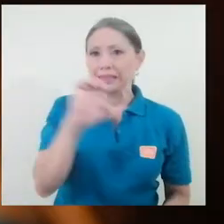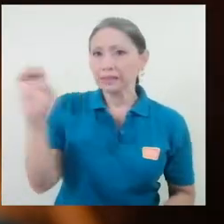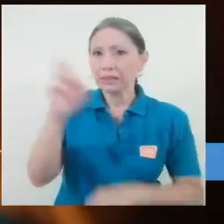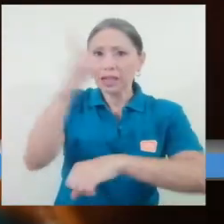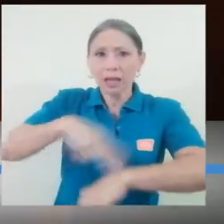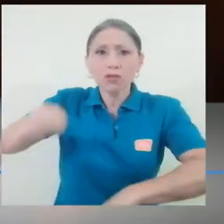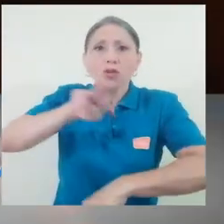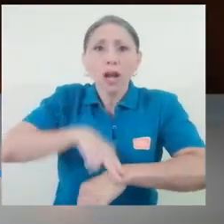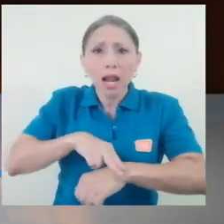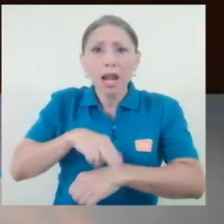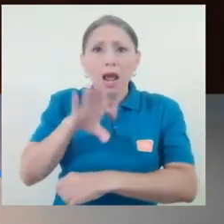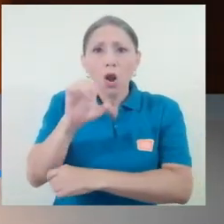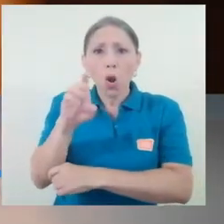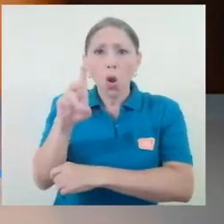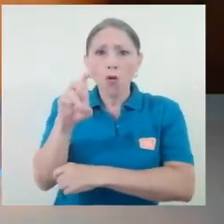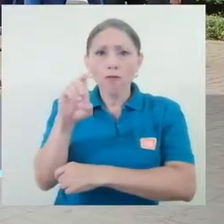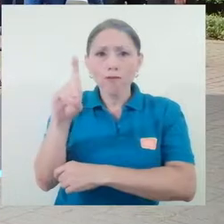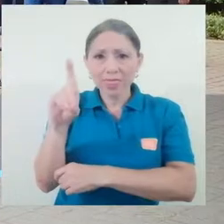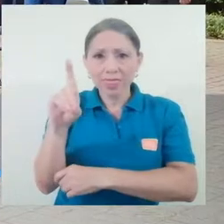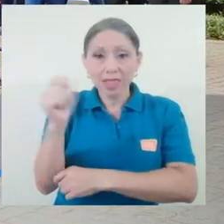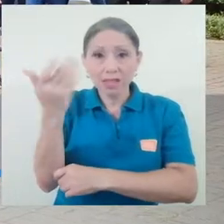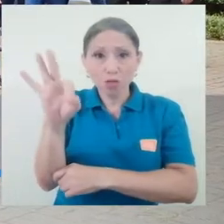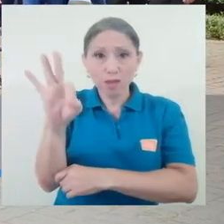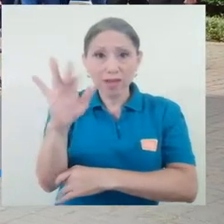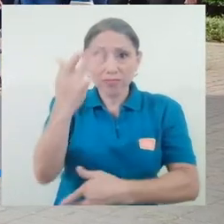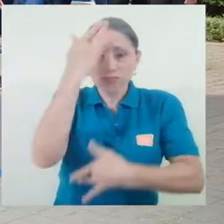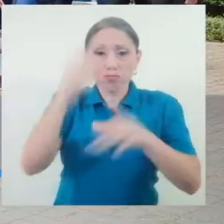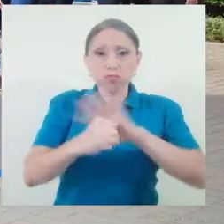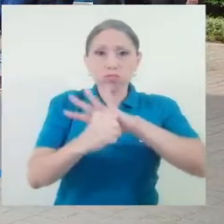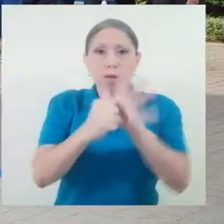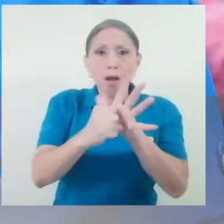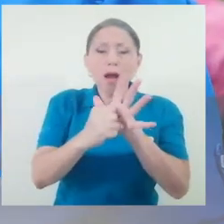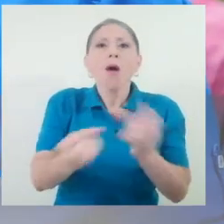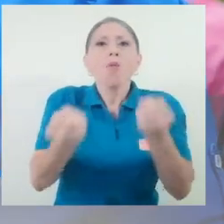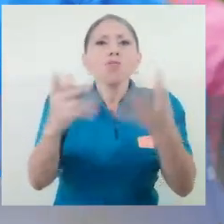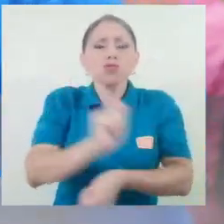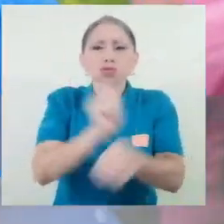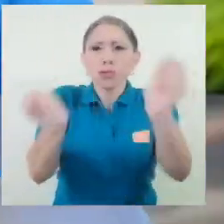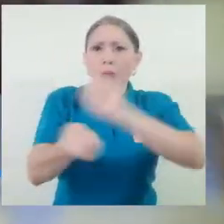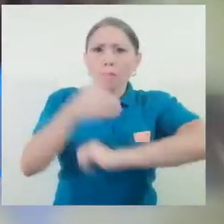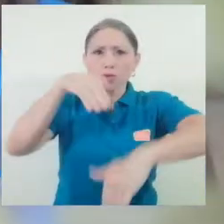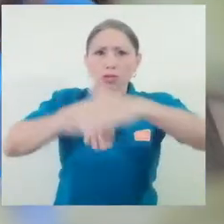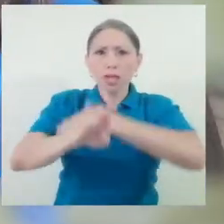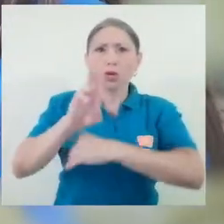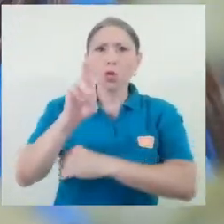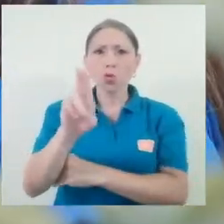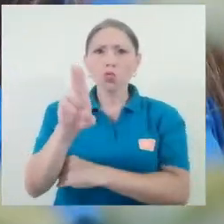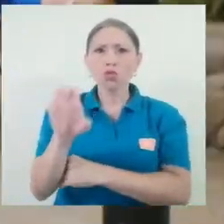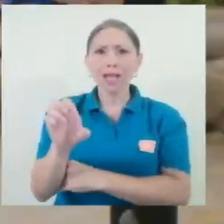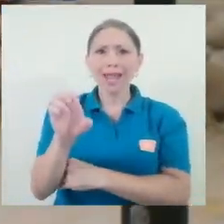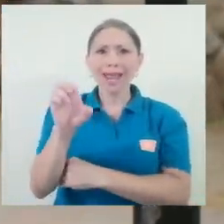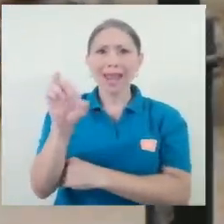La emergencia nacional por el COVID-19 provocó muchos cambios dentro de la UCR y el PIAM, el Programa